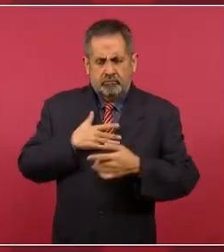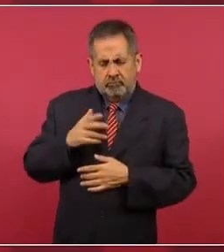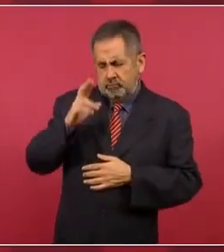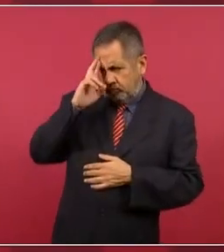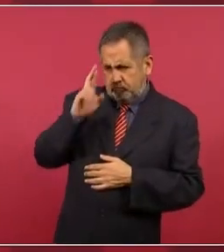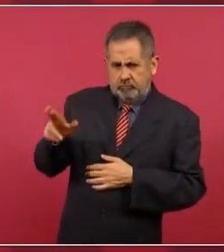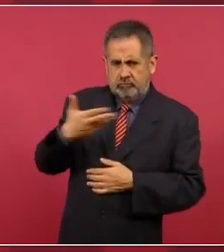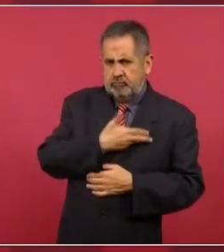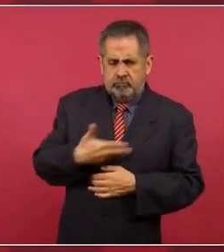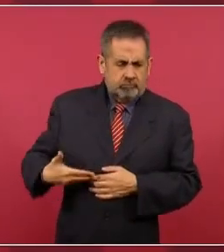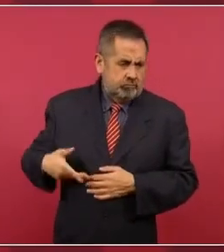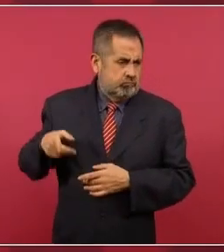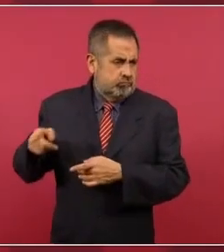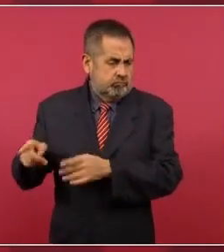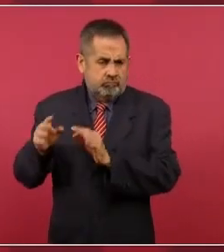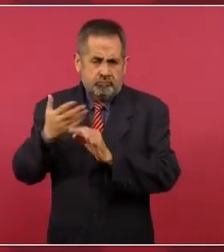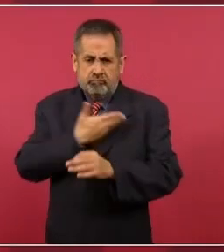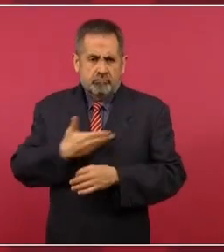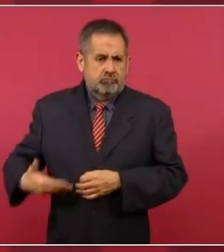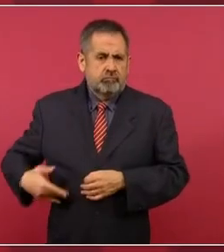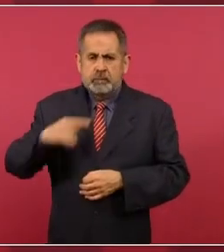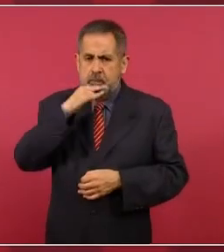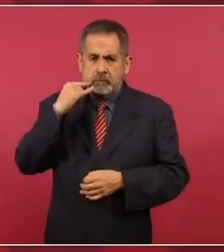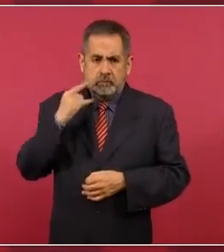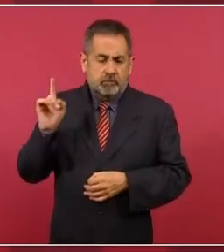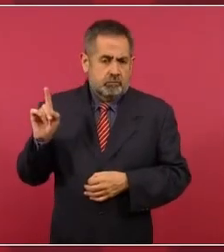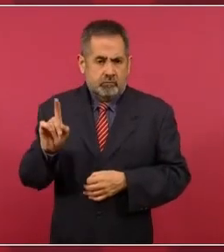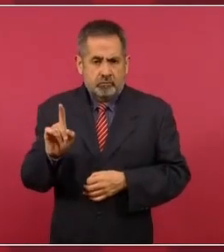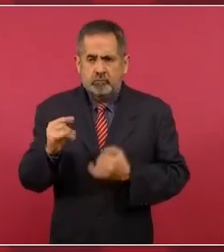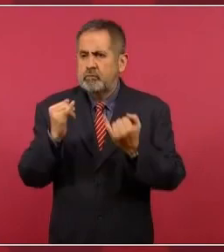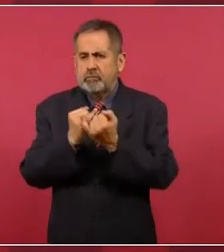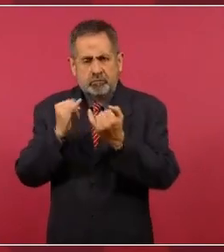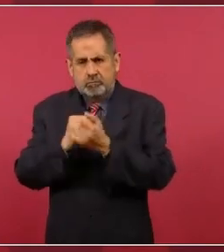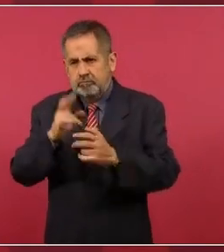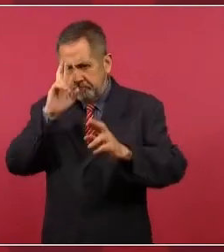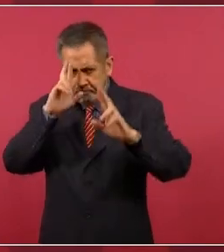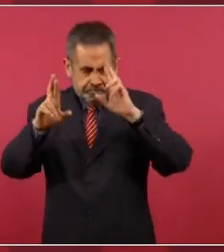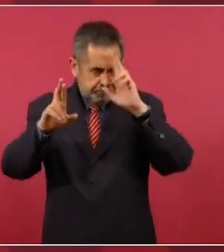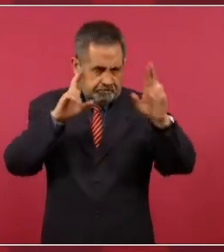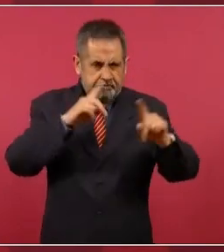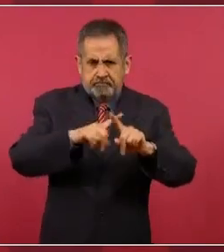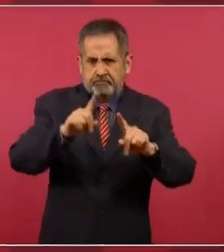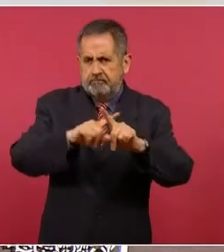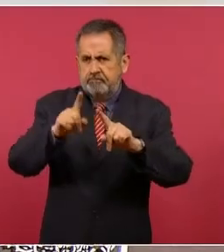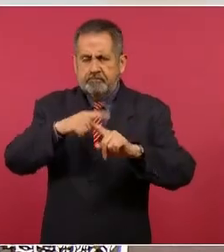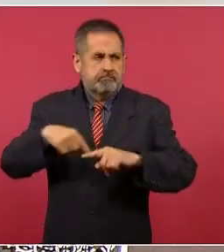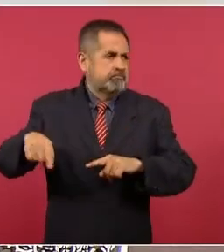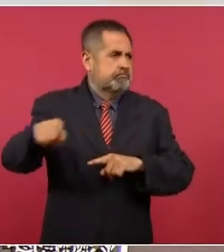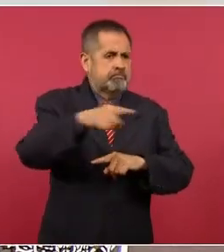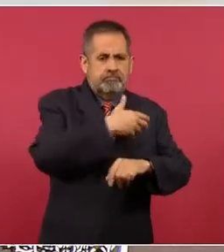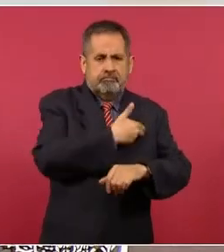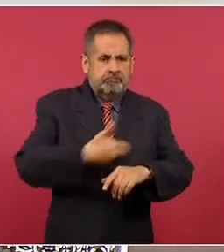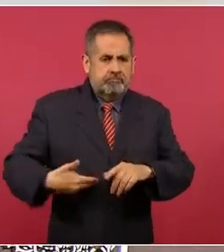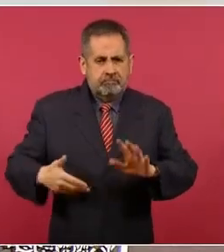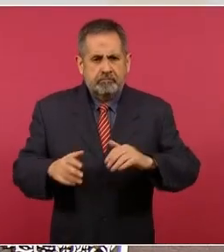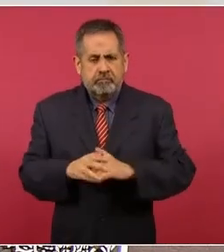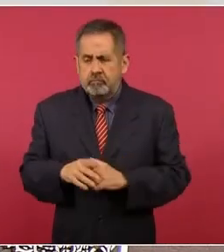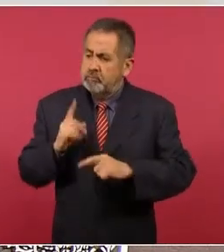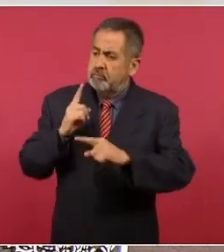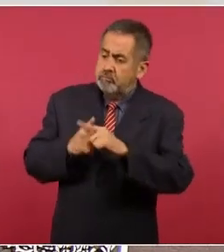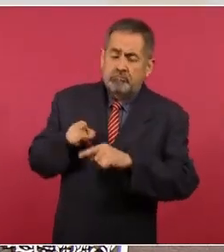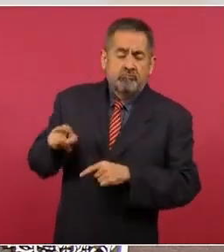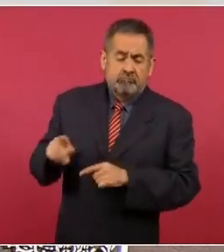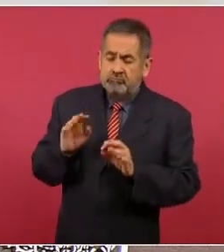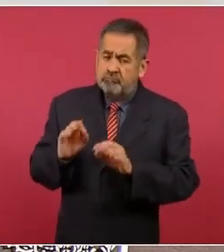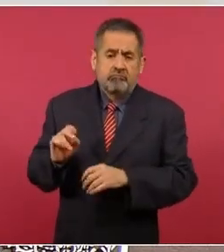mucho al presidente Boric. Como respetamos a todos los presidentes, más en su caso